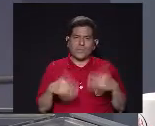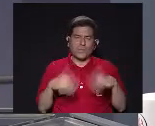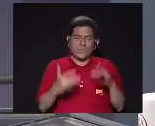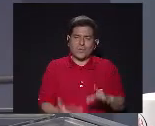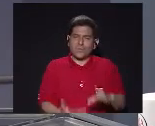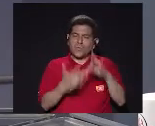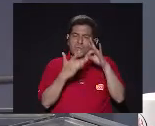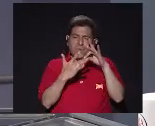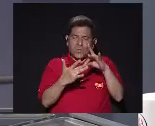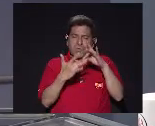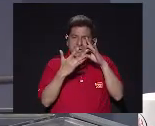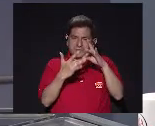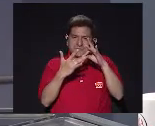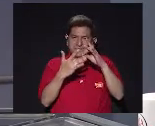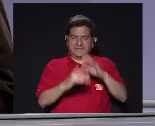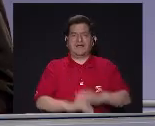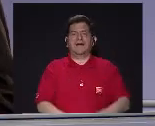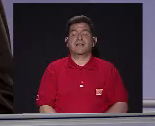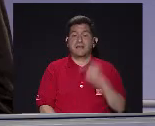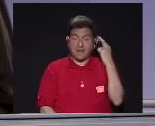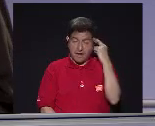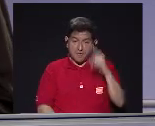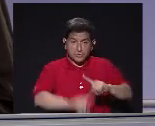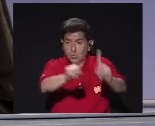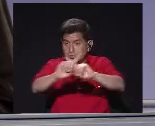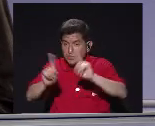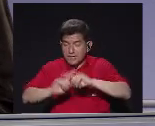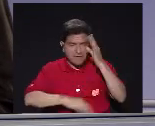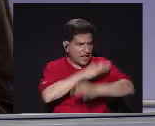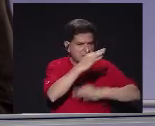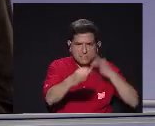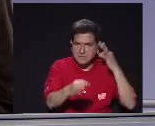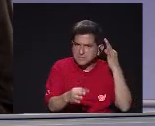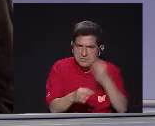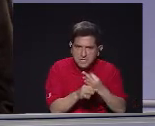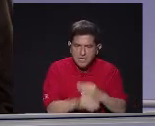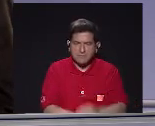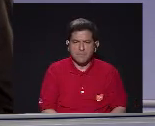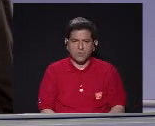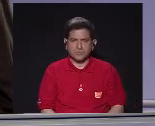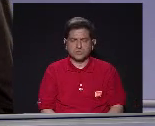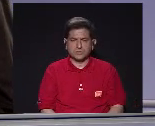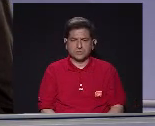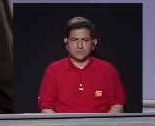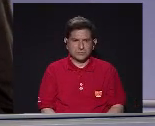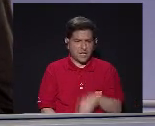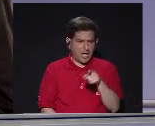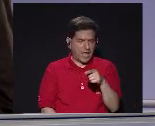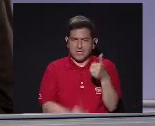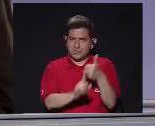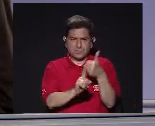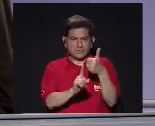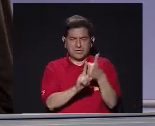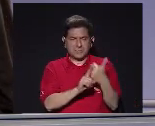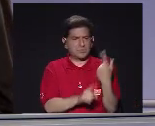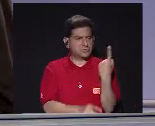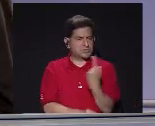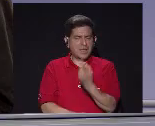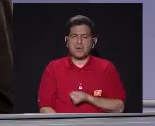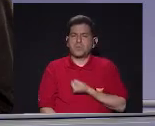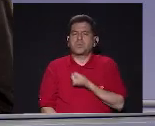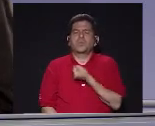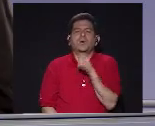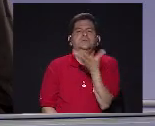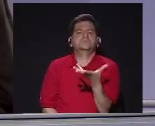Extremadamente Especial Claro Por la diversidad De estilos Por la autenticidad En la cual Cada uno de ellos Se